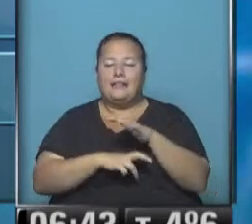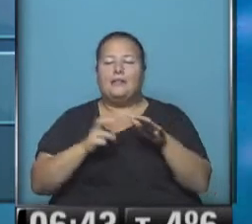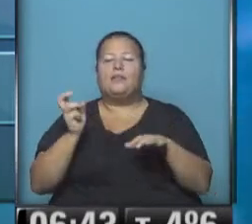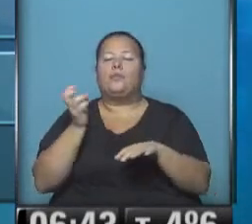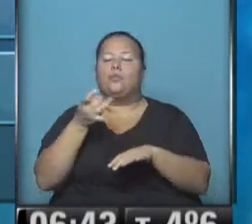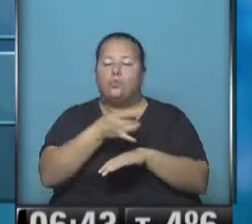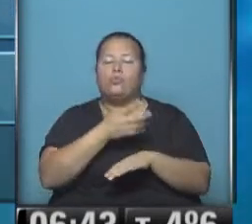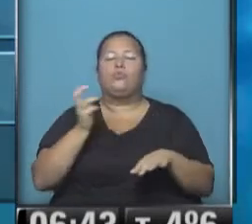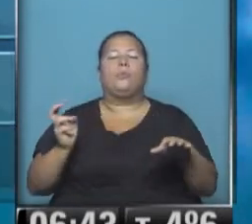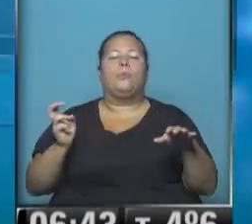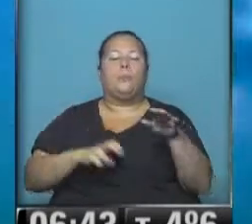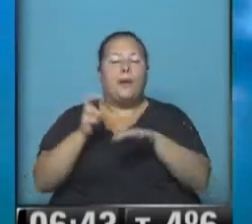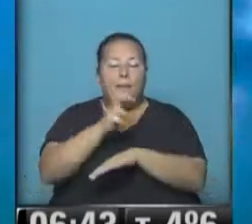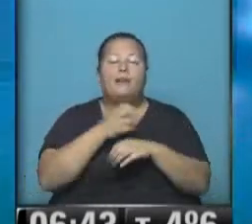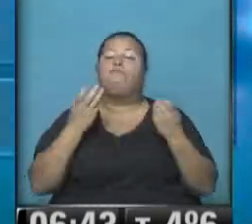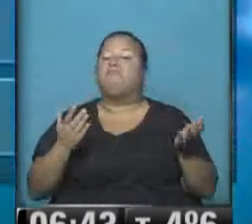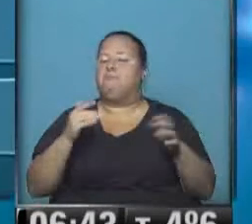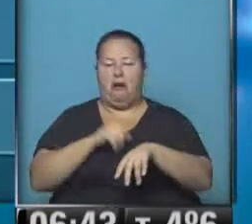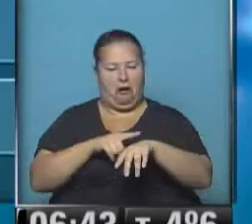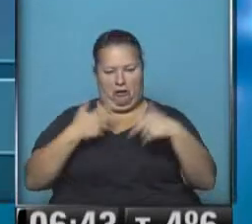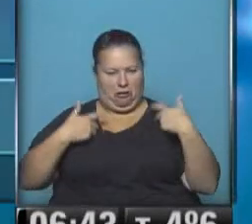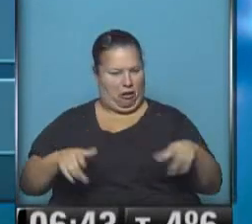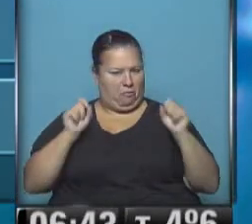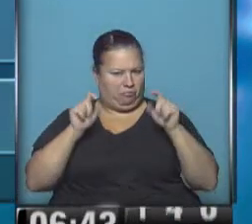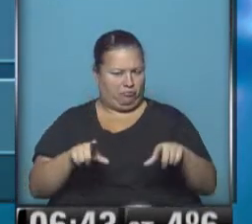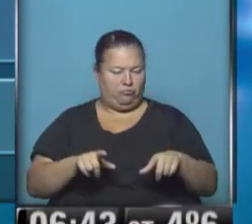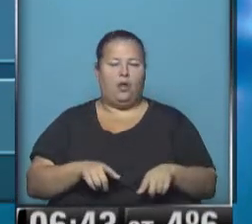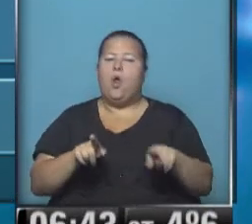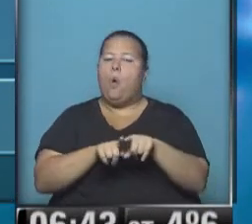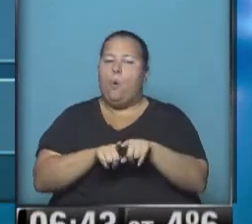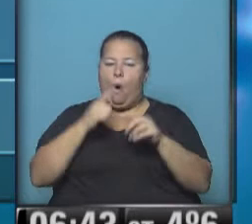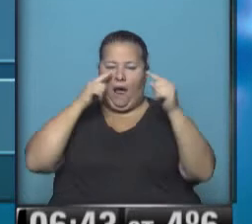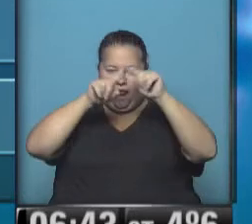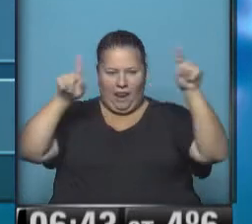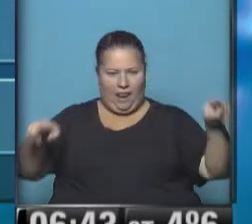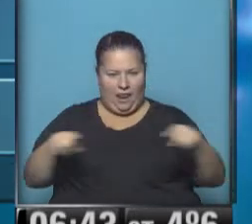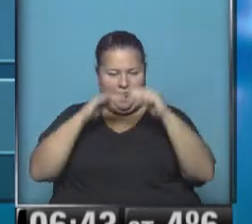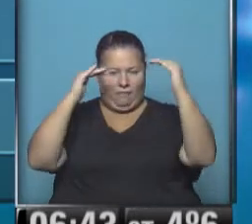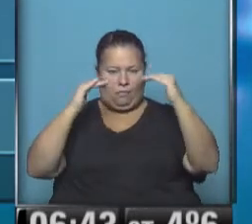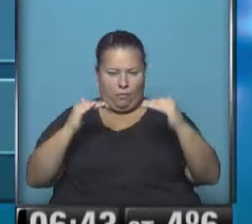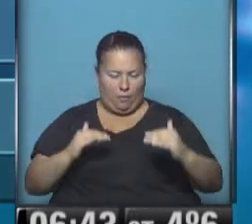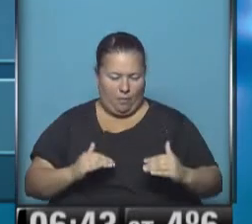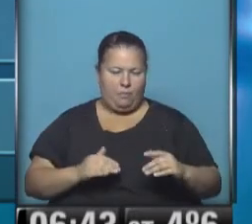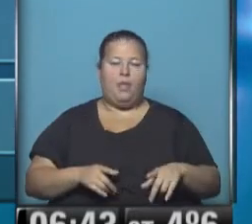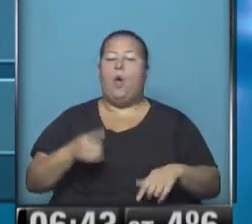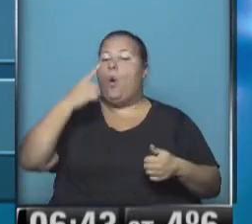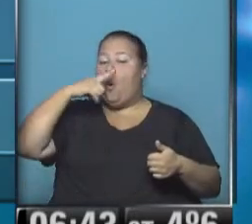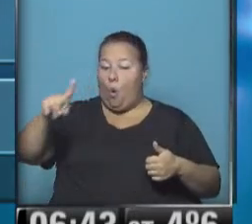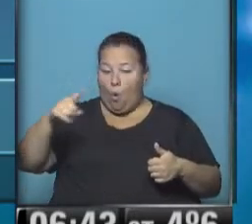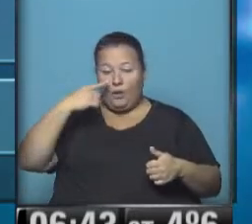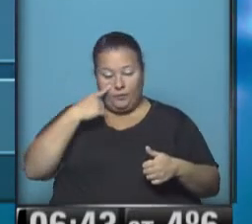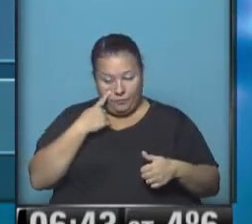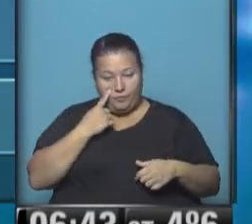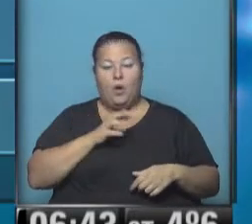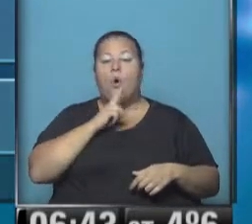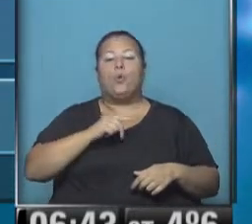Por el momento, de acuerdo a los cronogramas señalados, tal como indica estas placas. Y por último, tengan presente